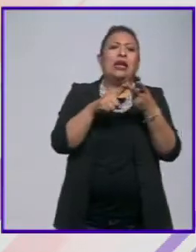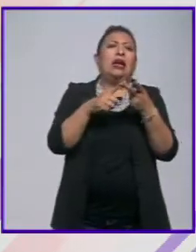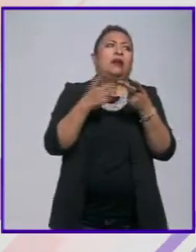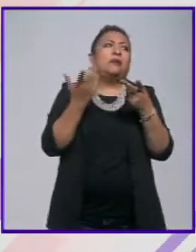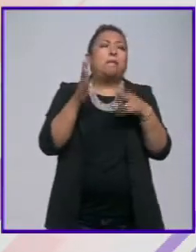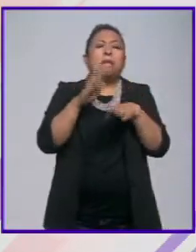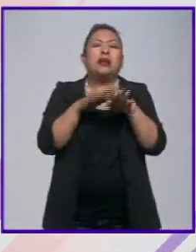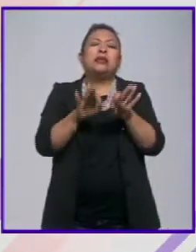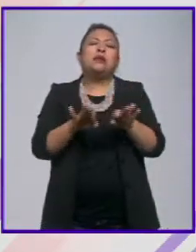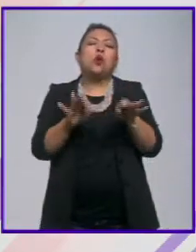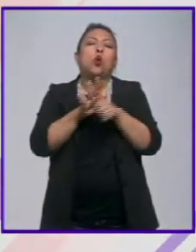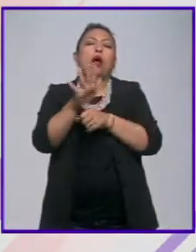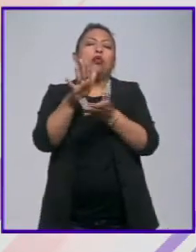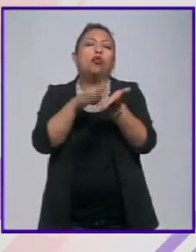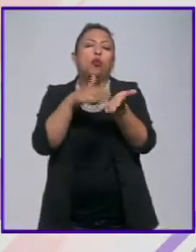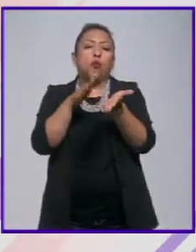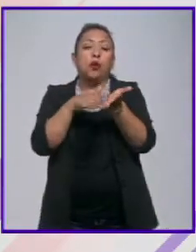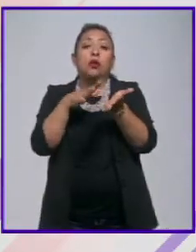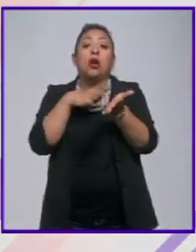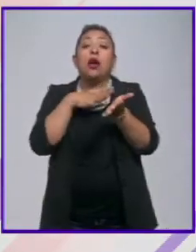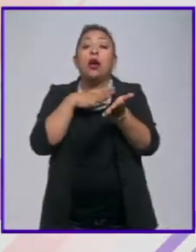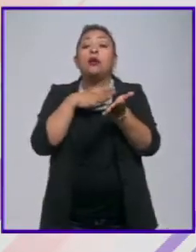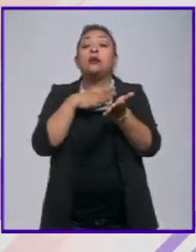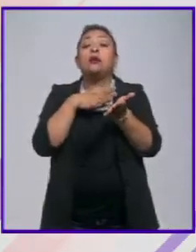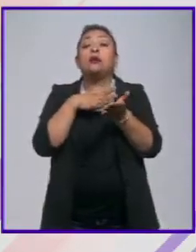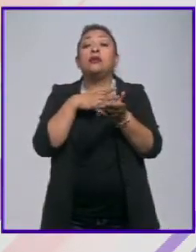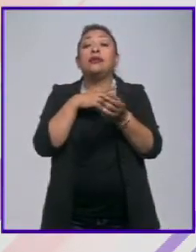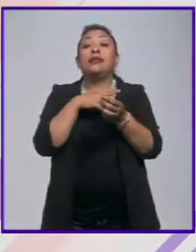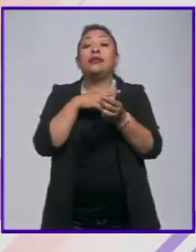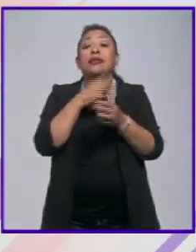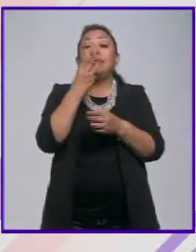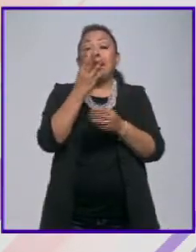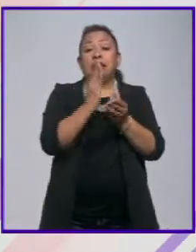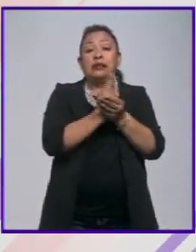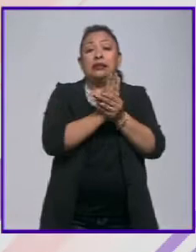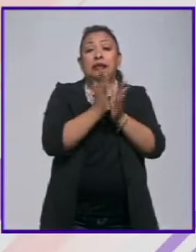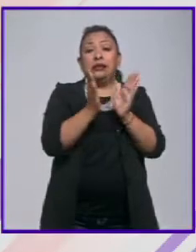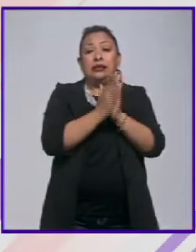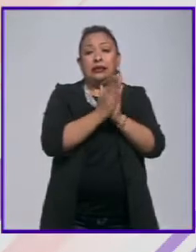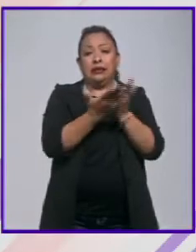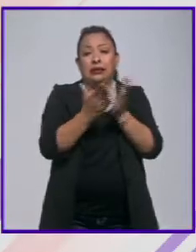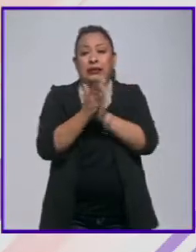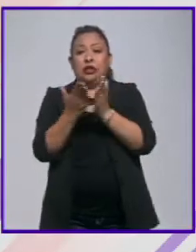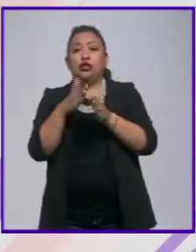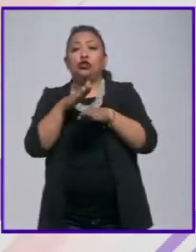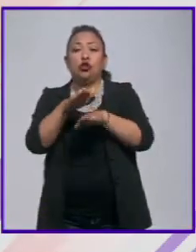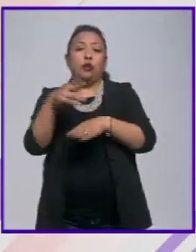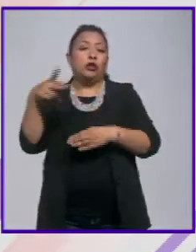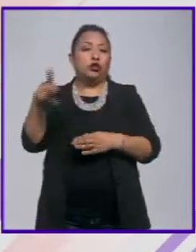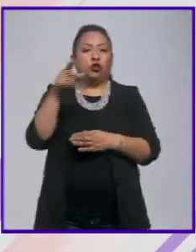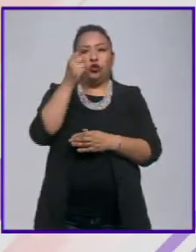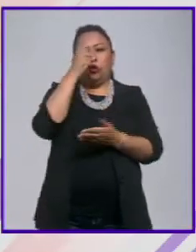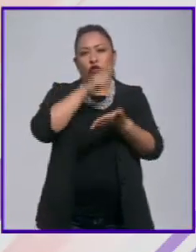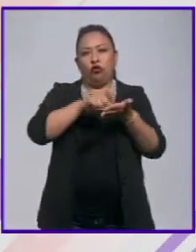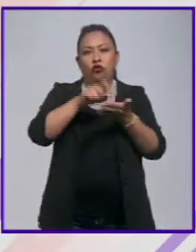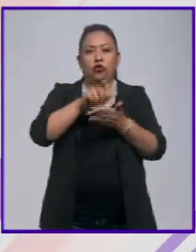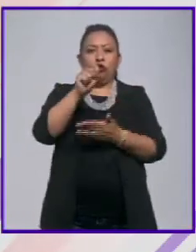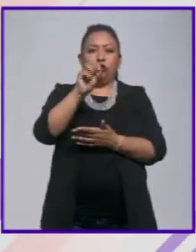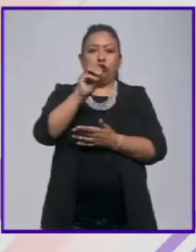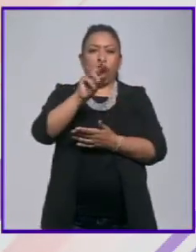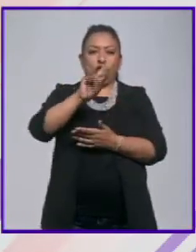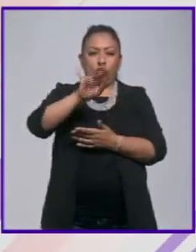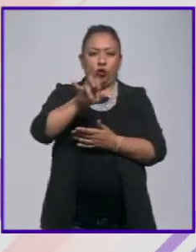importante son la adquisición de los tres ejemplares sobre la obra de Sor Juana que vamos a